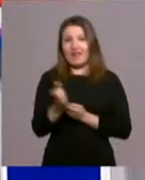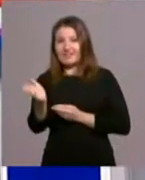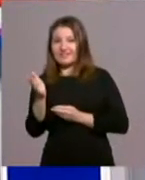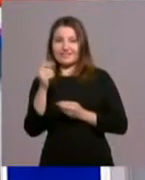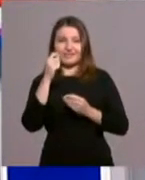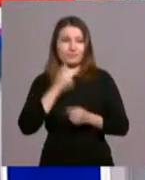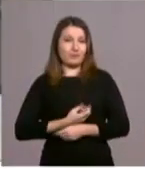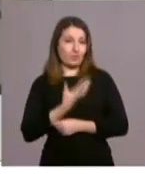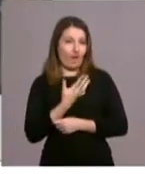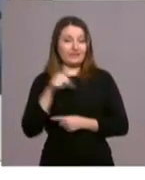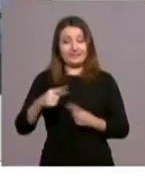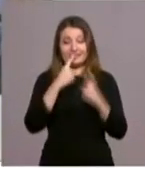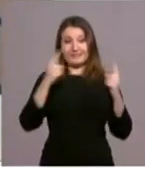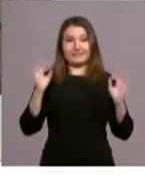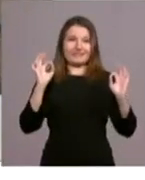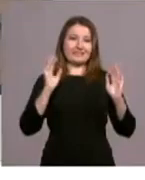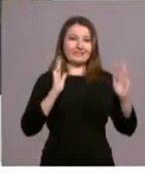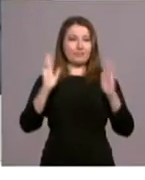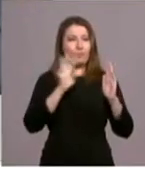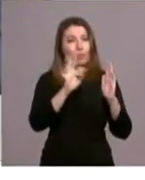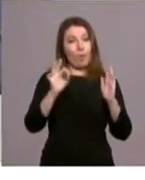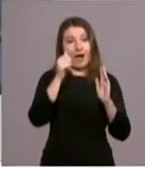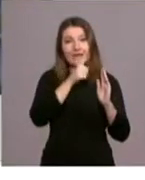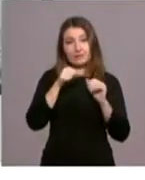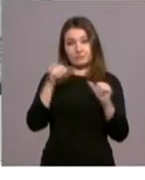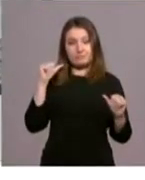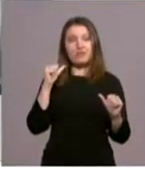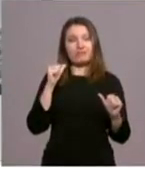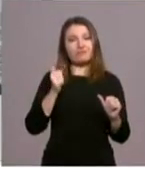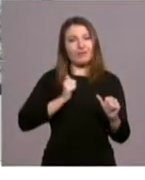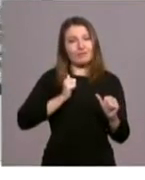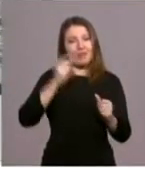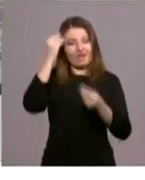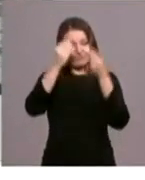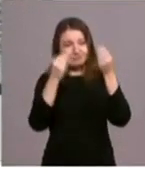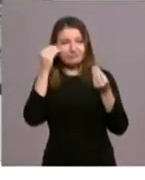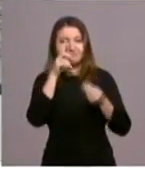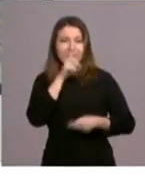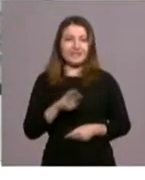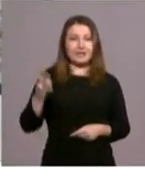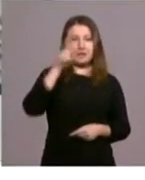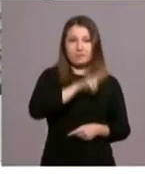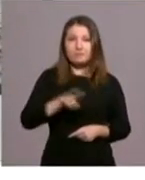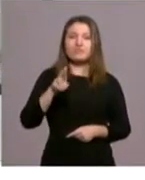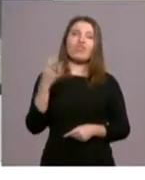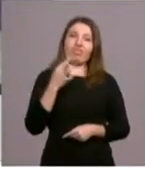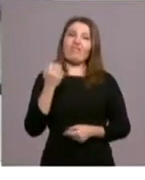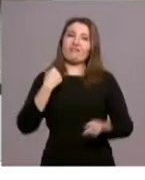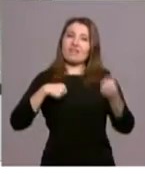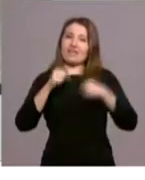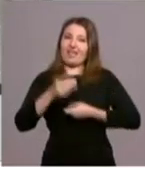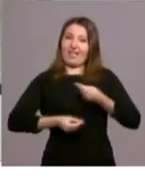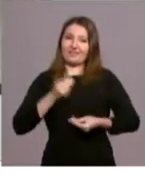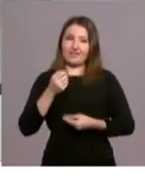o este tiempo de cuaresma especialmente, pues ha sido un tiempo de repasar, de considerar que debemos de vivir esas obras de